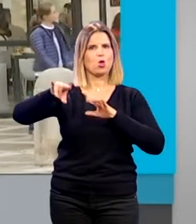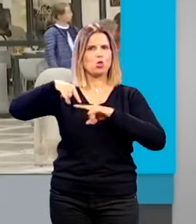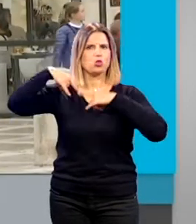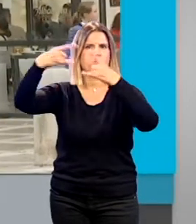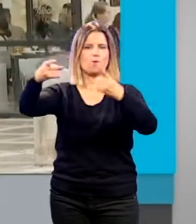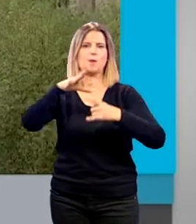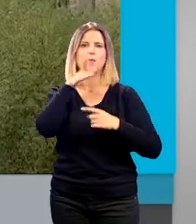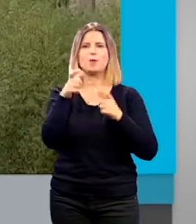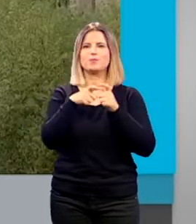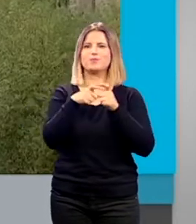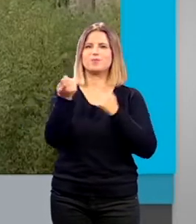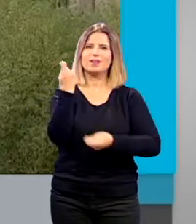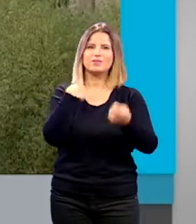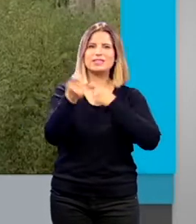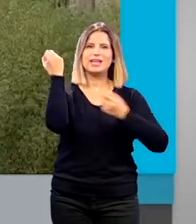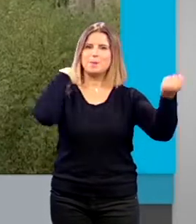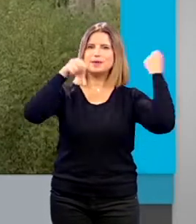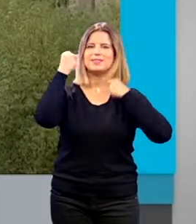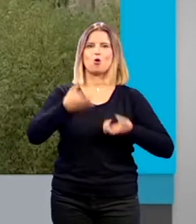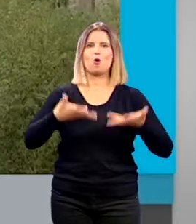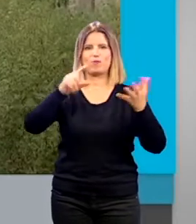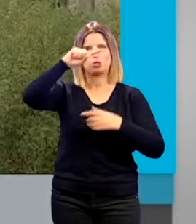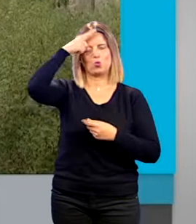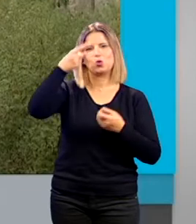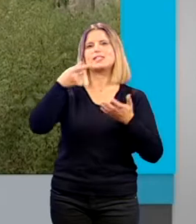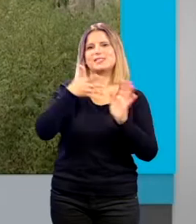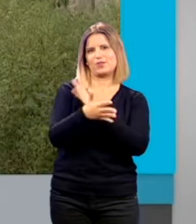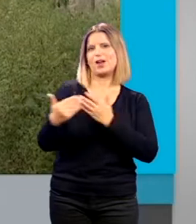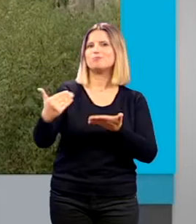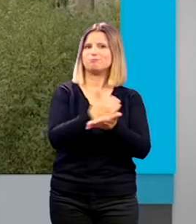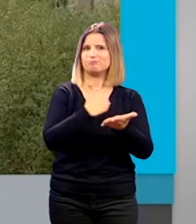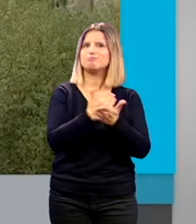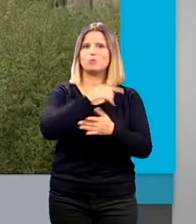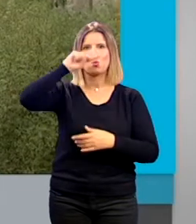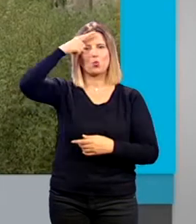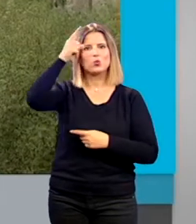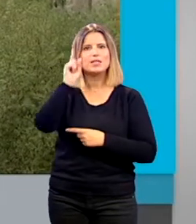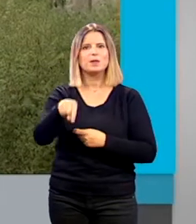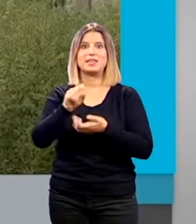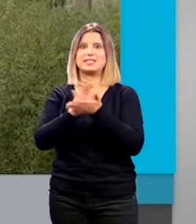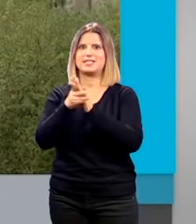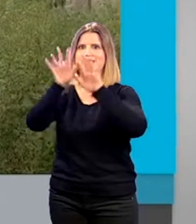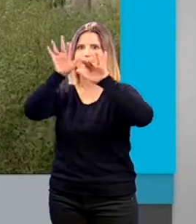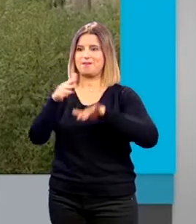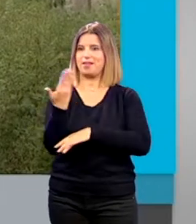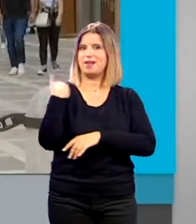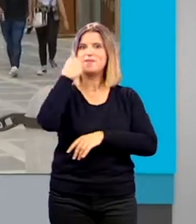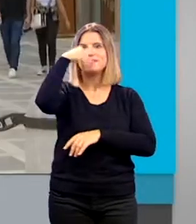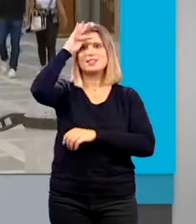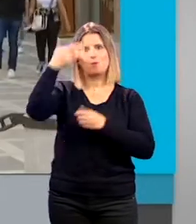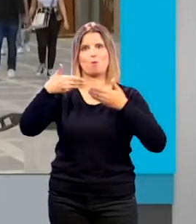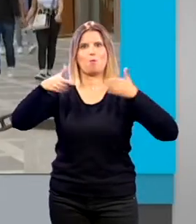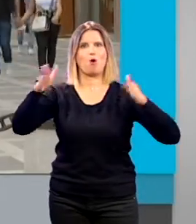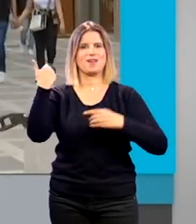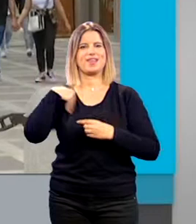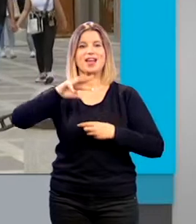entradas de espectáculos y oferta cultural de Granada. Buen rendimiento cultural y de otras ofertas como las de Sierra Nevada que abrió el pasado fin de semana con la tercera